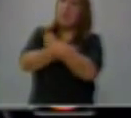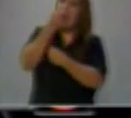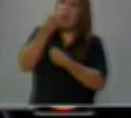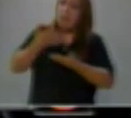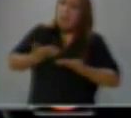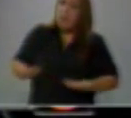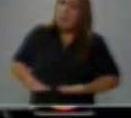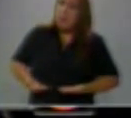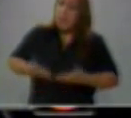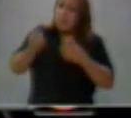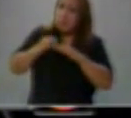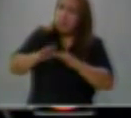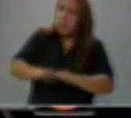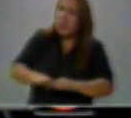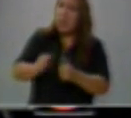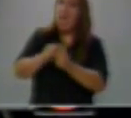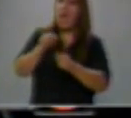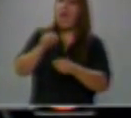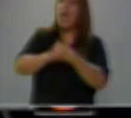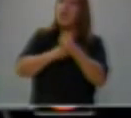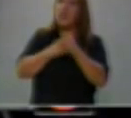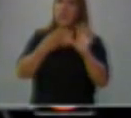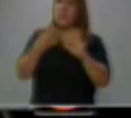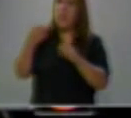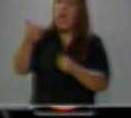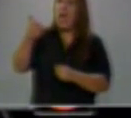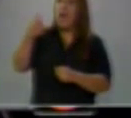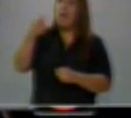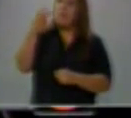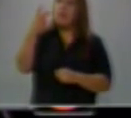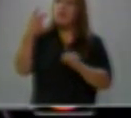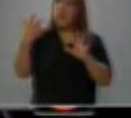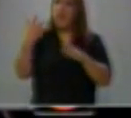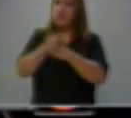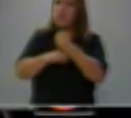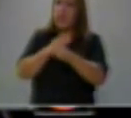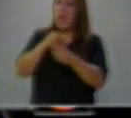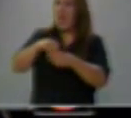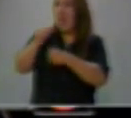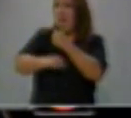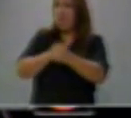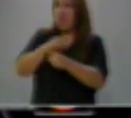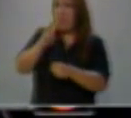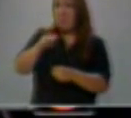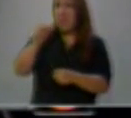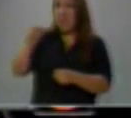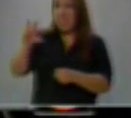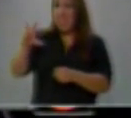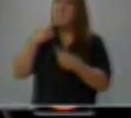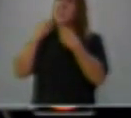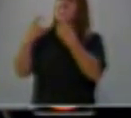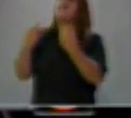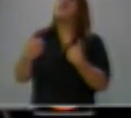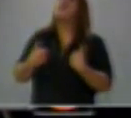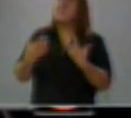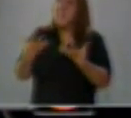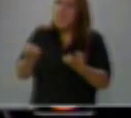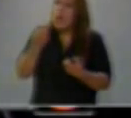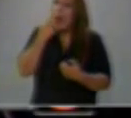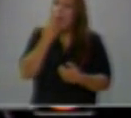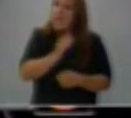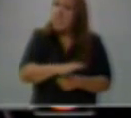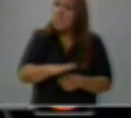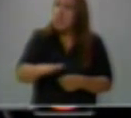% en el año 99 a 28% en el año 2003? Esta es la respuesta que esperan los niños de